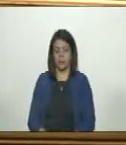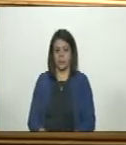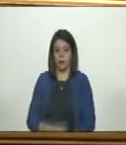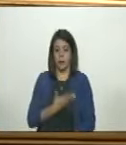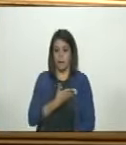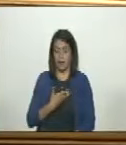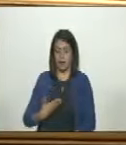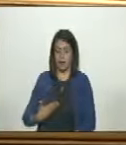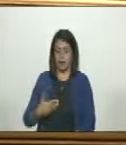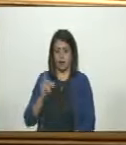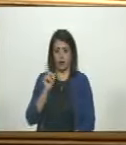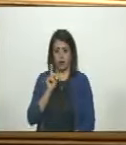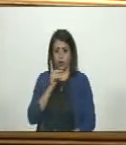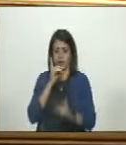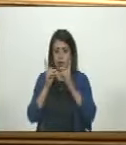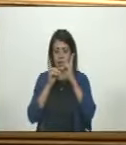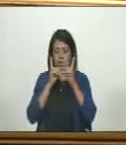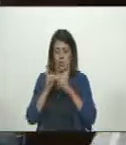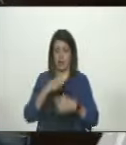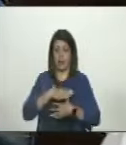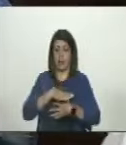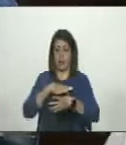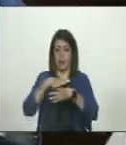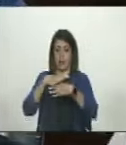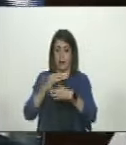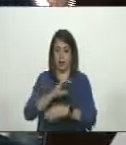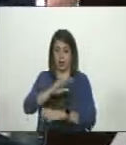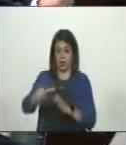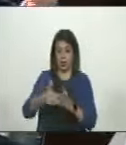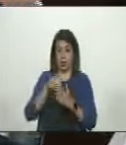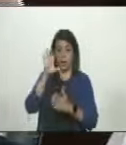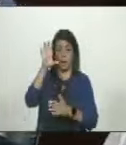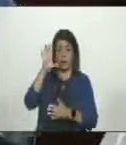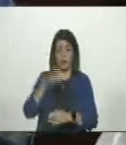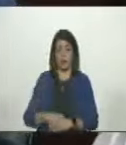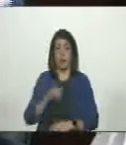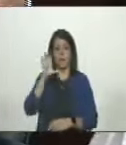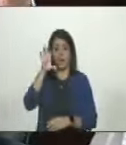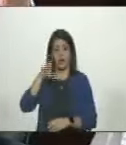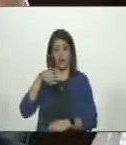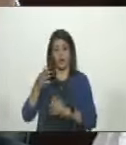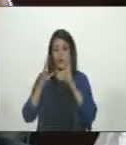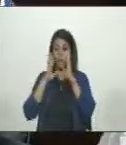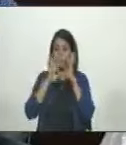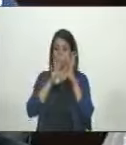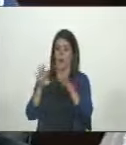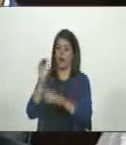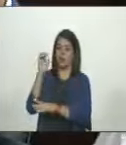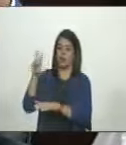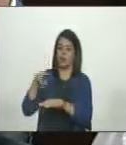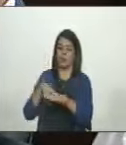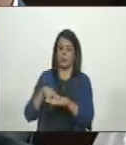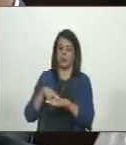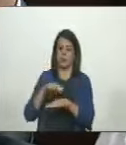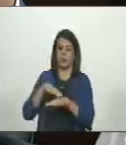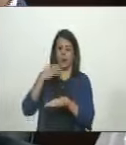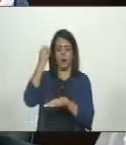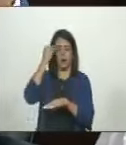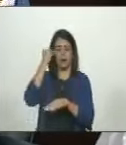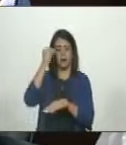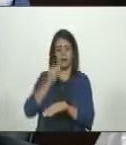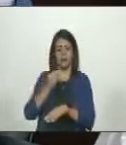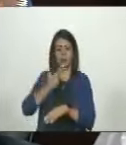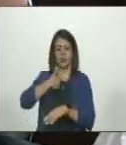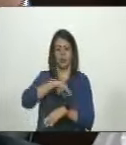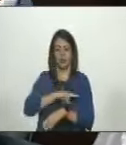Presidente, no agote el diálogo de los intereses de todo el país. El país cuando nos ve, nos ve porque piensa que